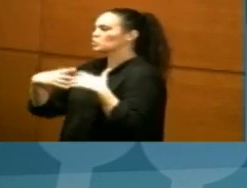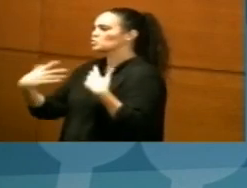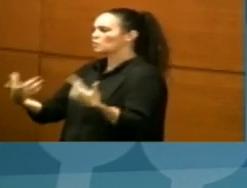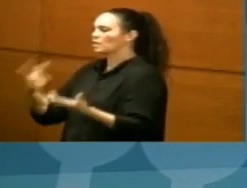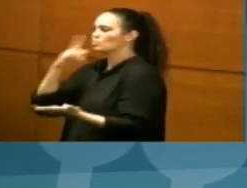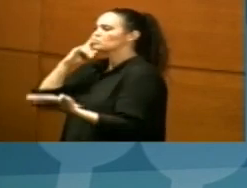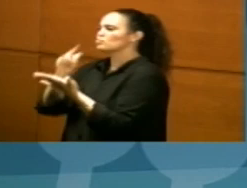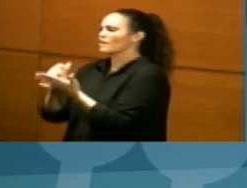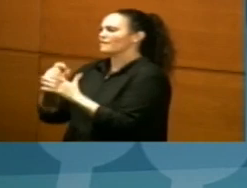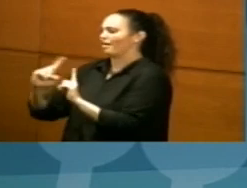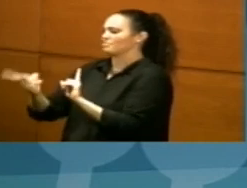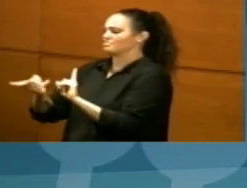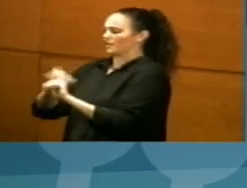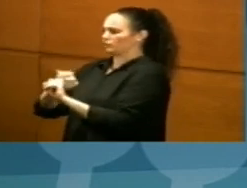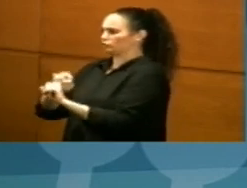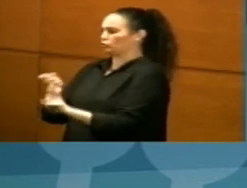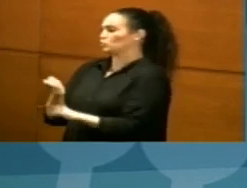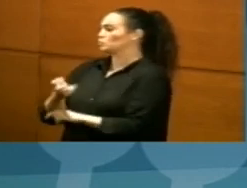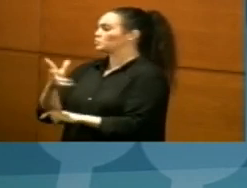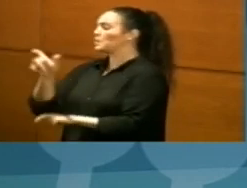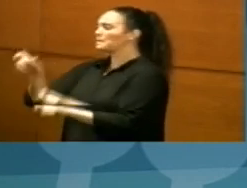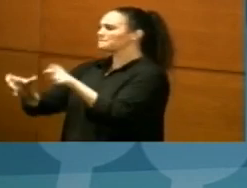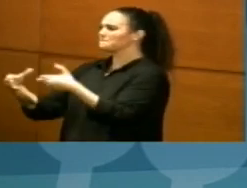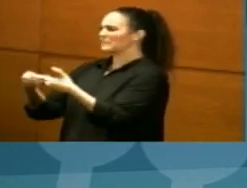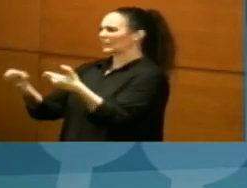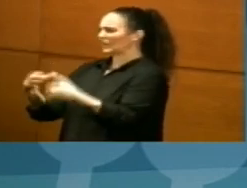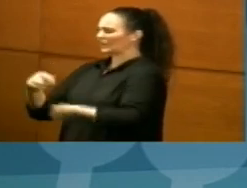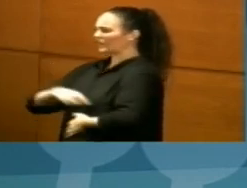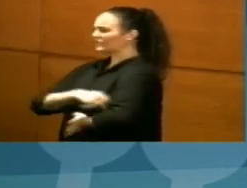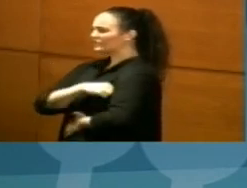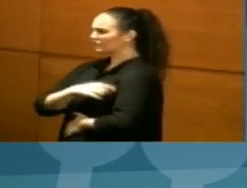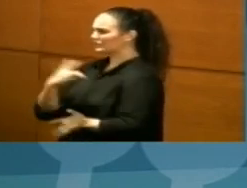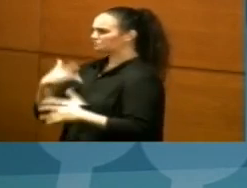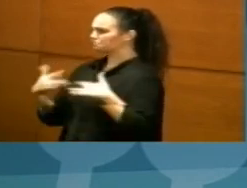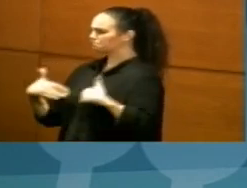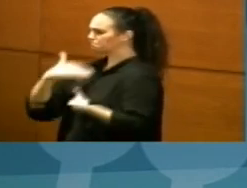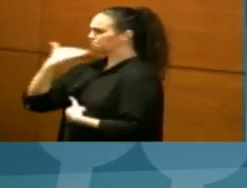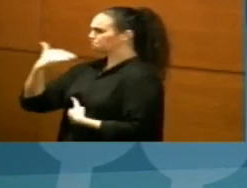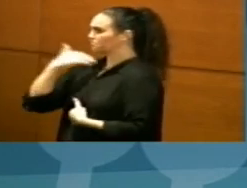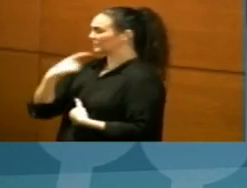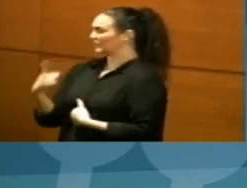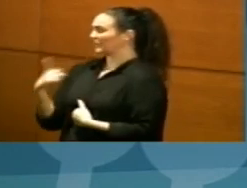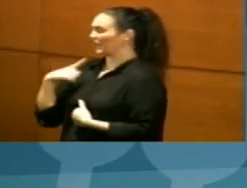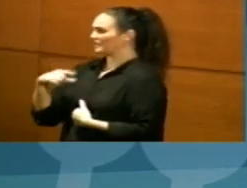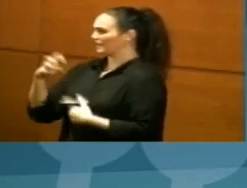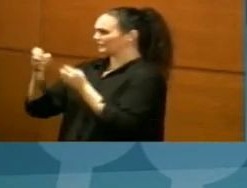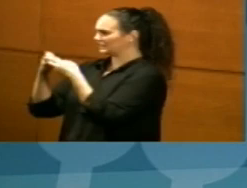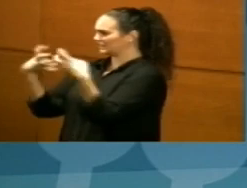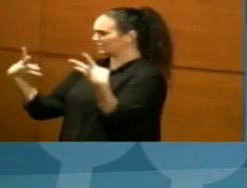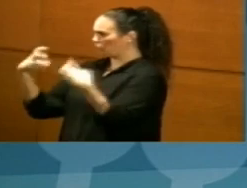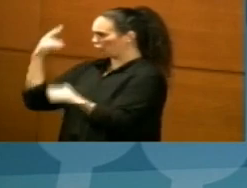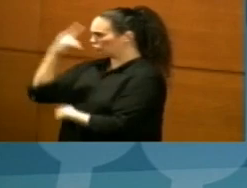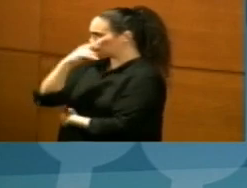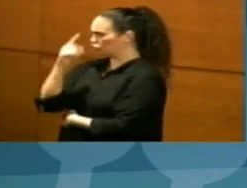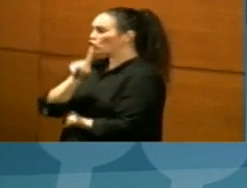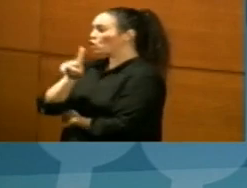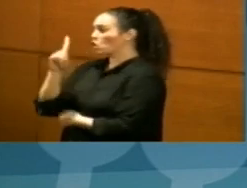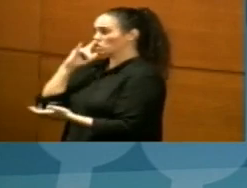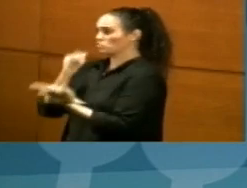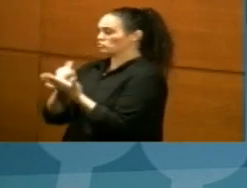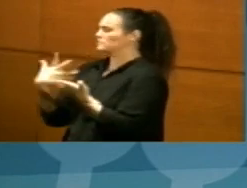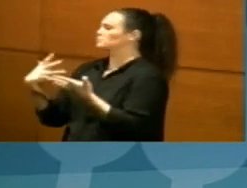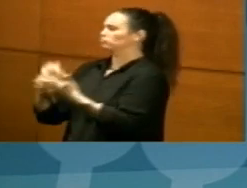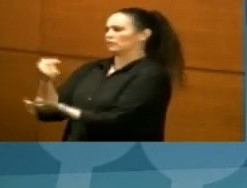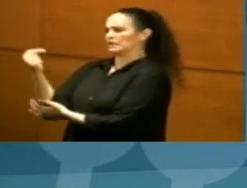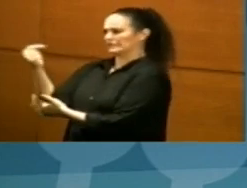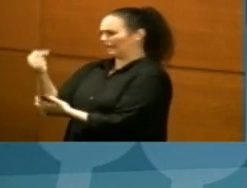diagnóstica a todos aquellos pacientes que han presentado fiebre a lo largo del día de ayer en el hospital de Chagurrichu. Hemos hecho 11 pruebas, de nuevo todas ellas